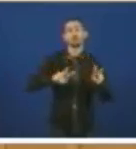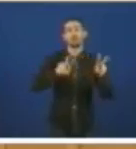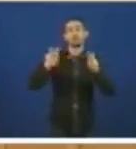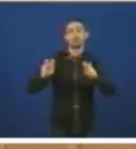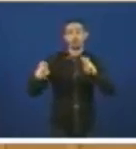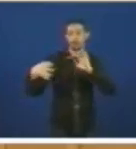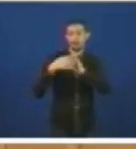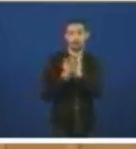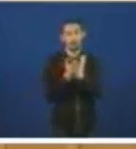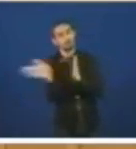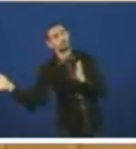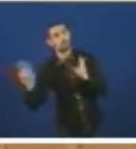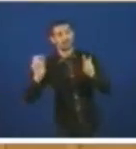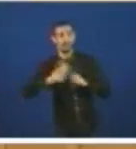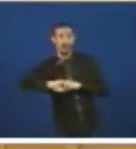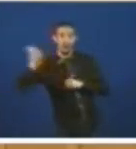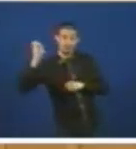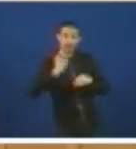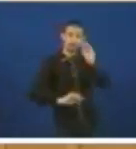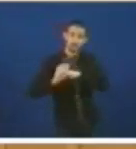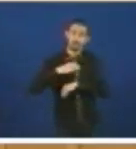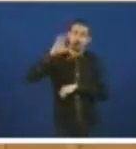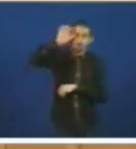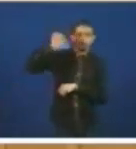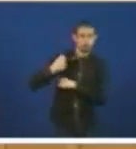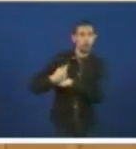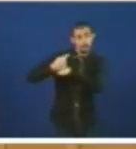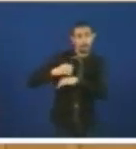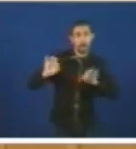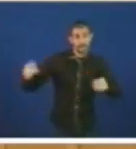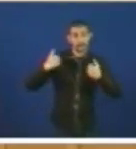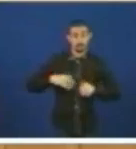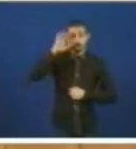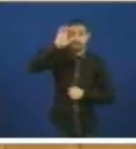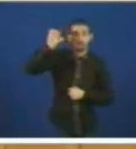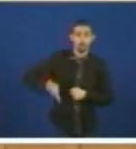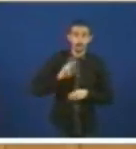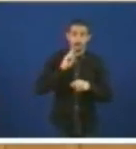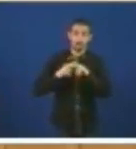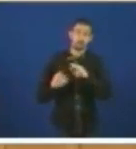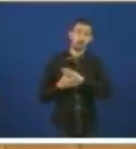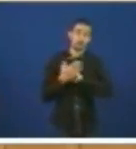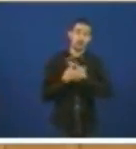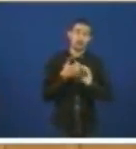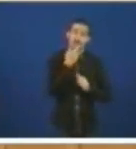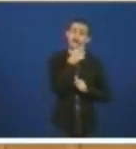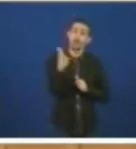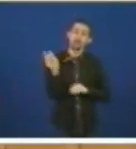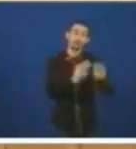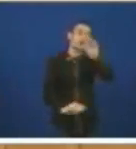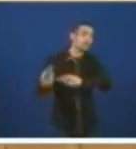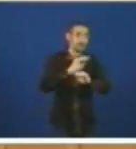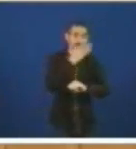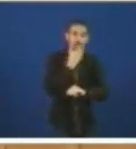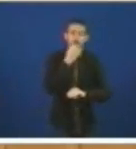ver co tema pois eu terei que escoltar que tamén está na miña obriga tende logo estamos xogando cas palabras e aprobando por unanimidade de